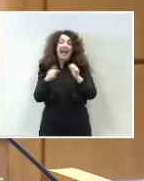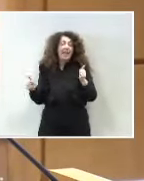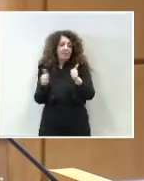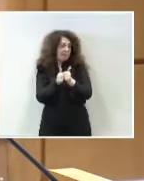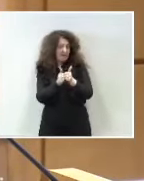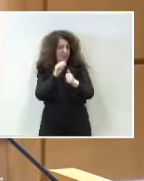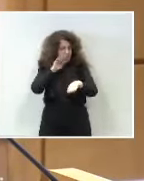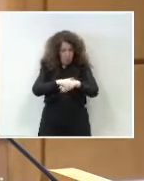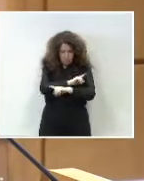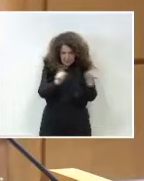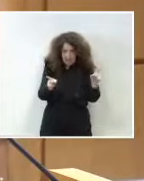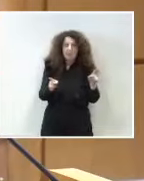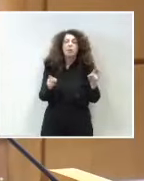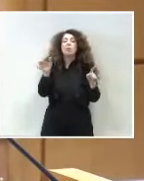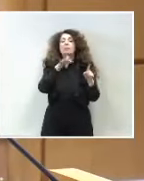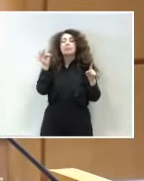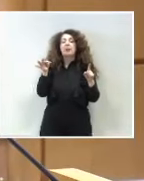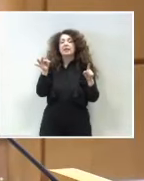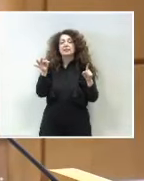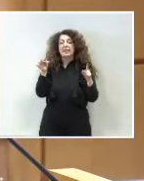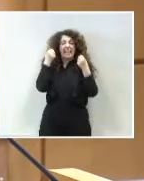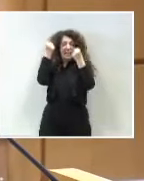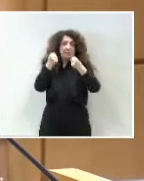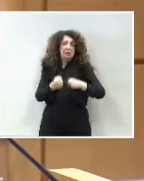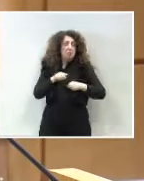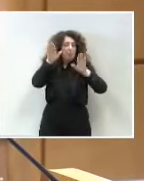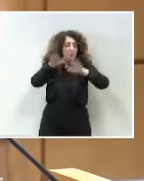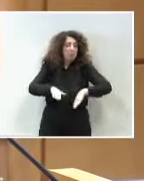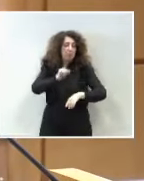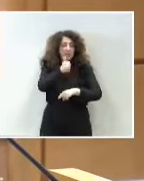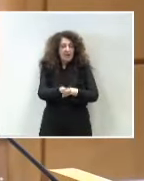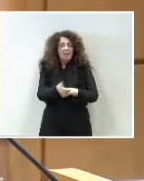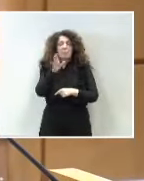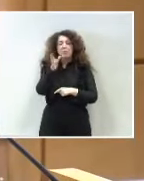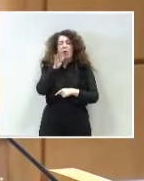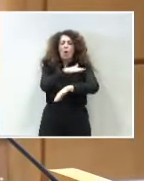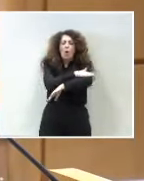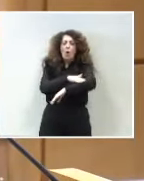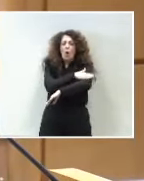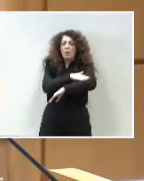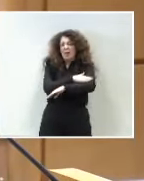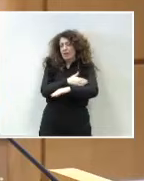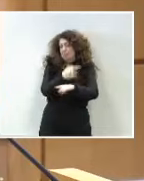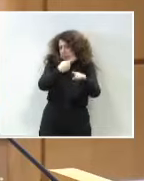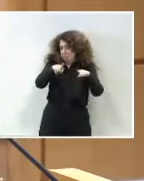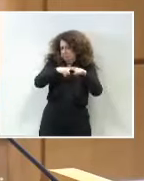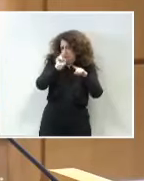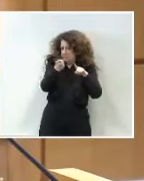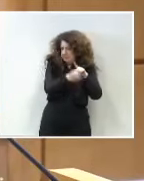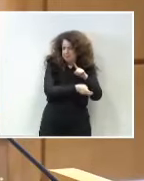y por una deslealtad institucional clara cuando se aprueban por parte de distintos gobiernos de distinto color político